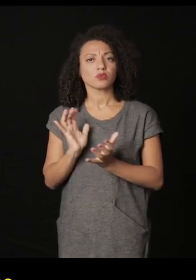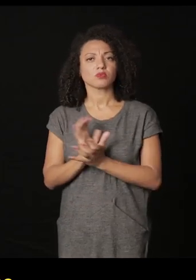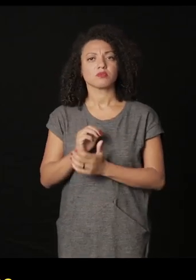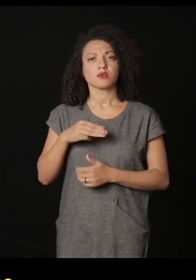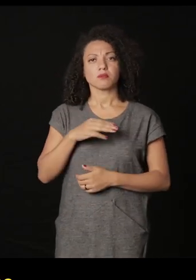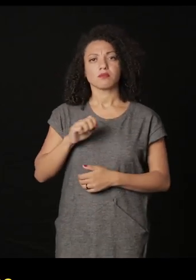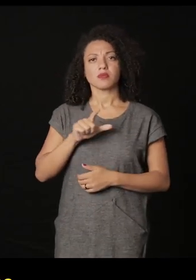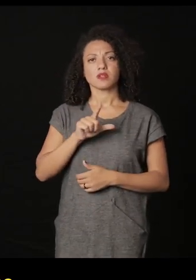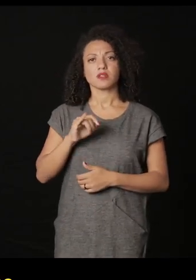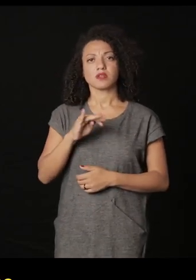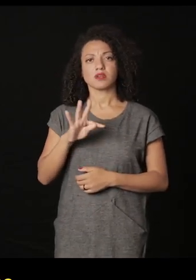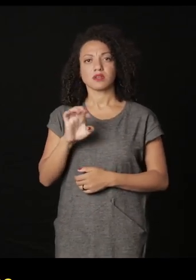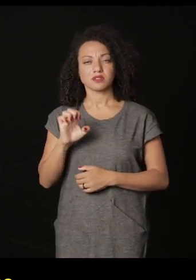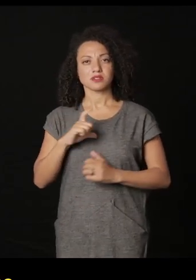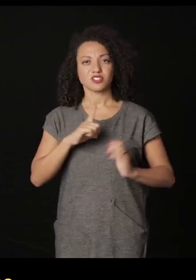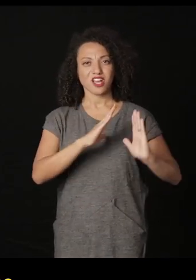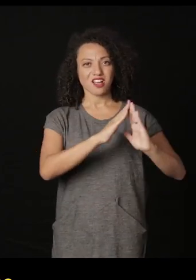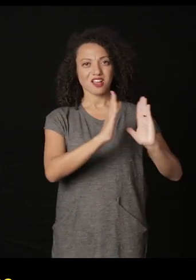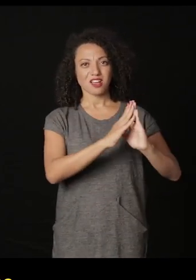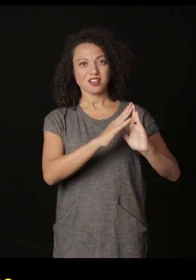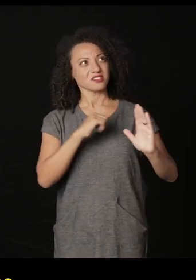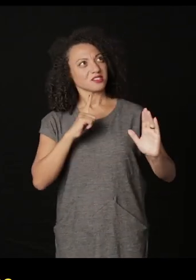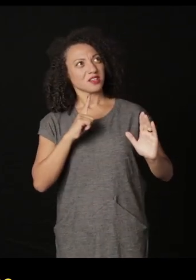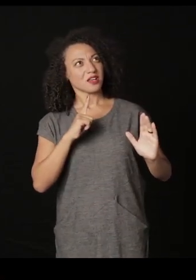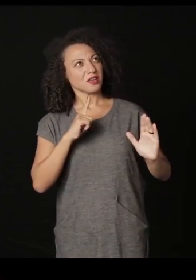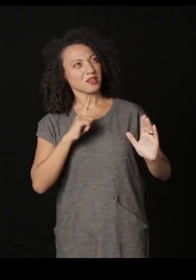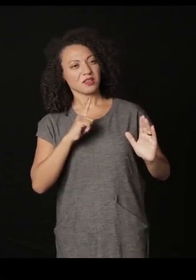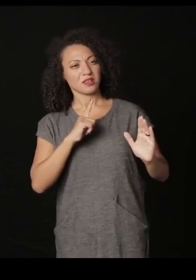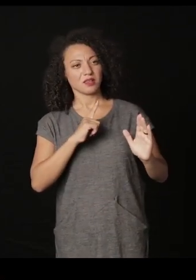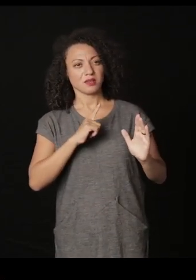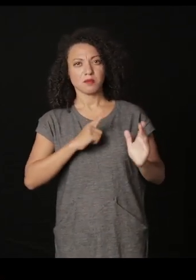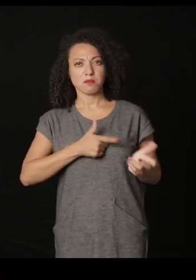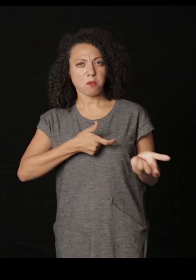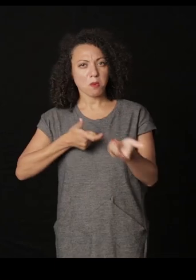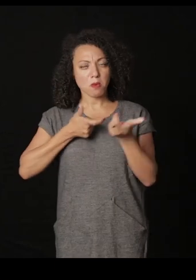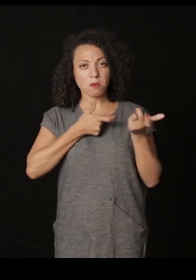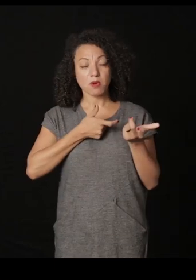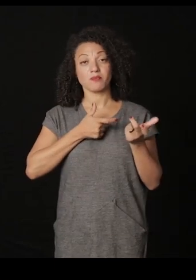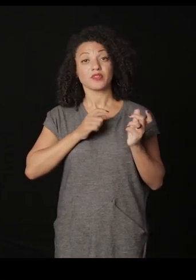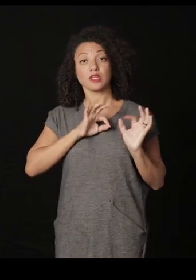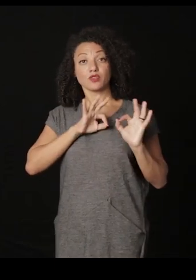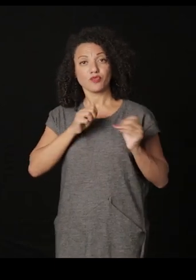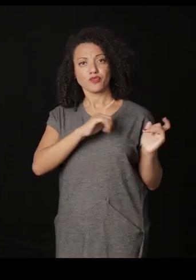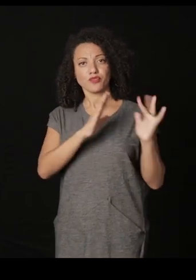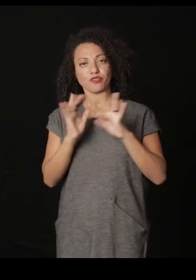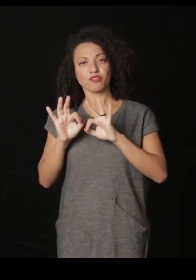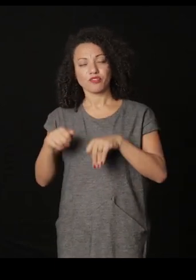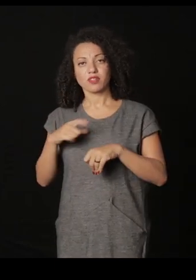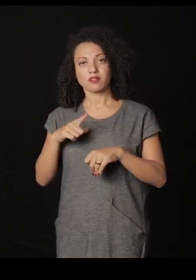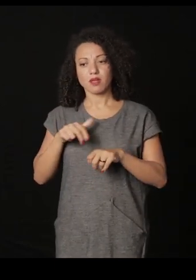maleantes que atracaban casas de gente adinerada e finalmente bueno son fusilados entonces es importante